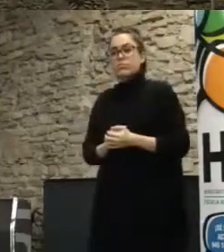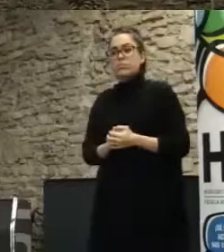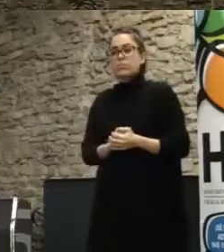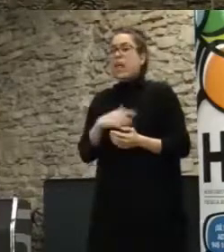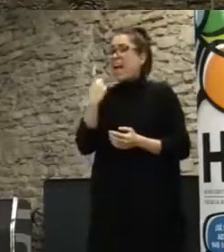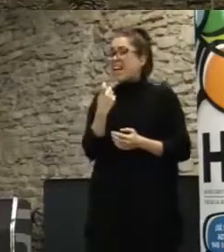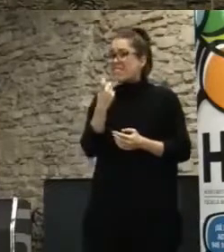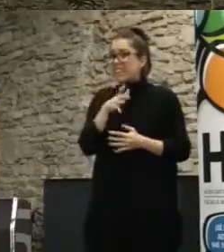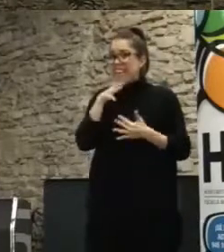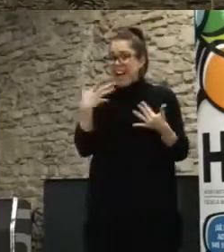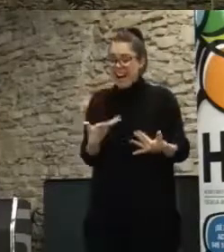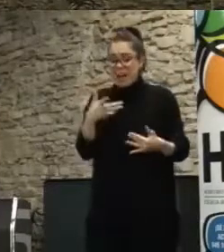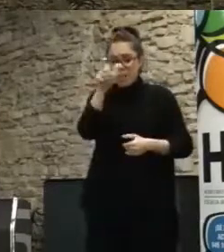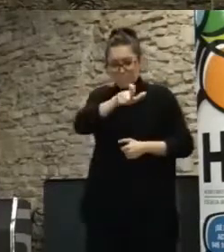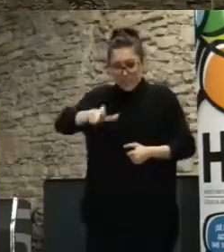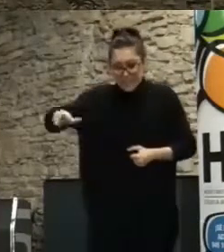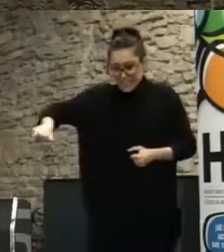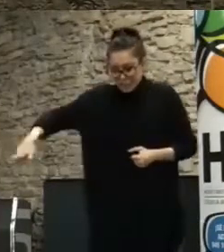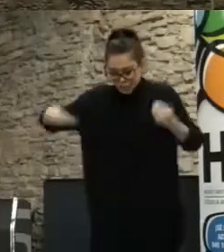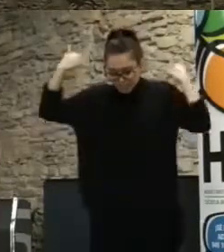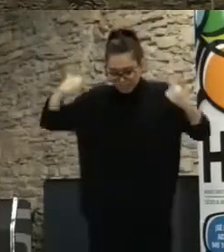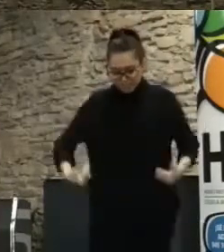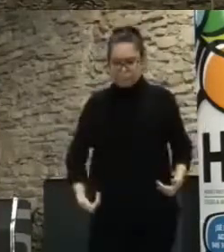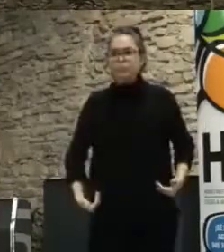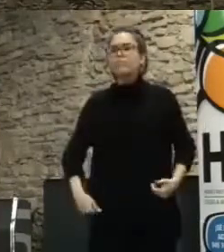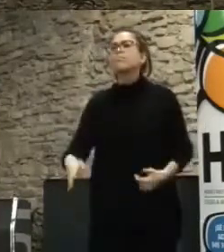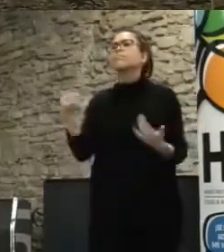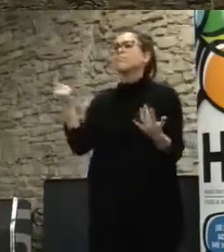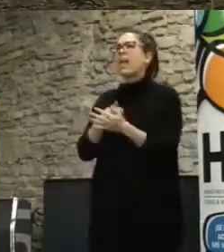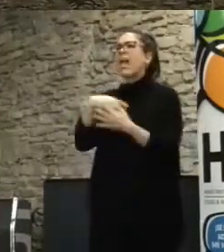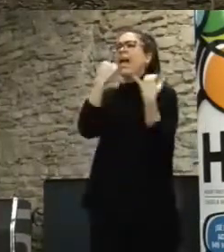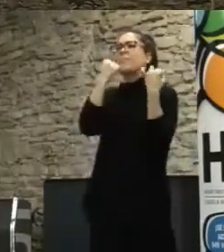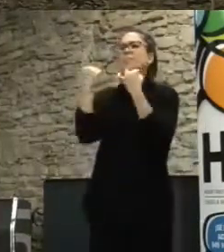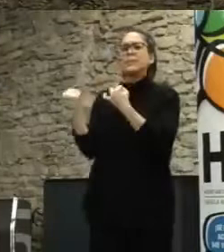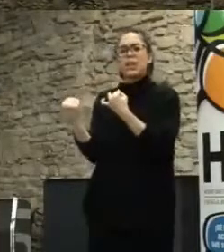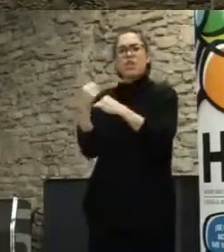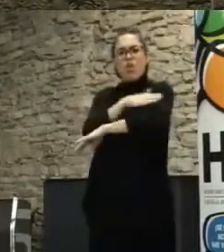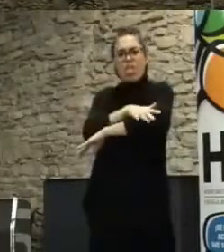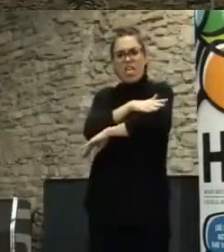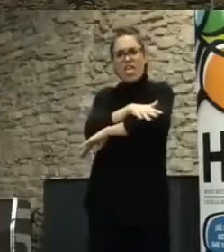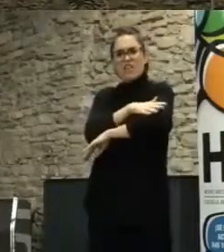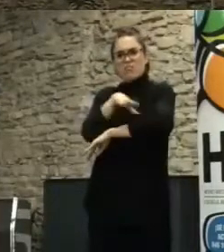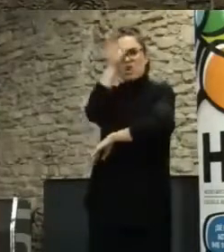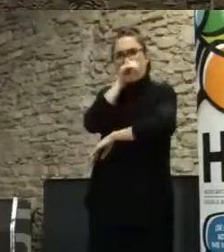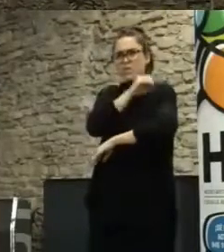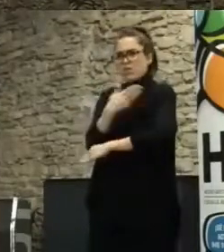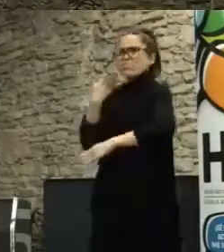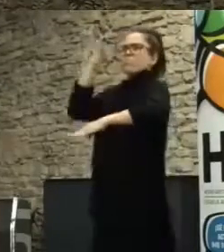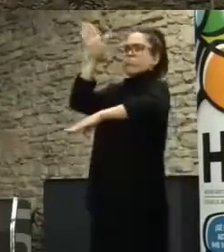propuestas ciudadanas de la gente lleguen a la administración y a los gobiernos, es mucho más fácil ahora que hace 20 años.